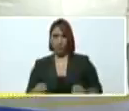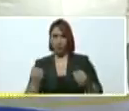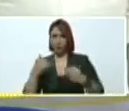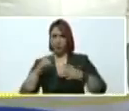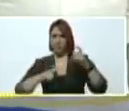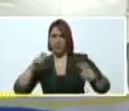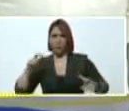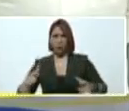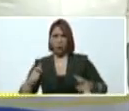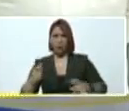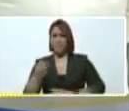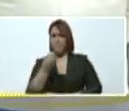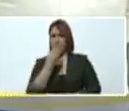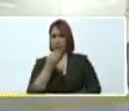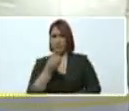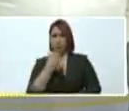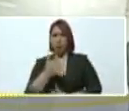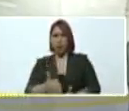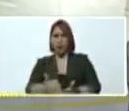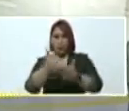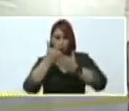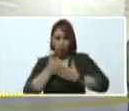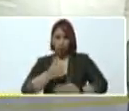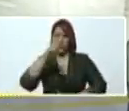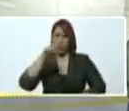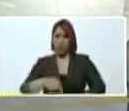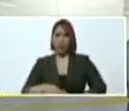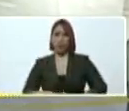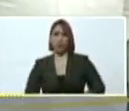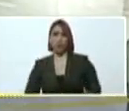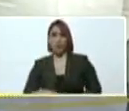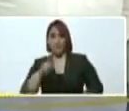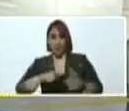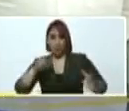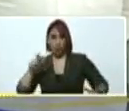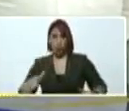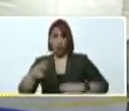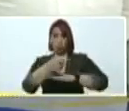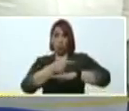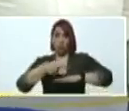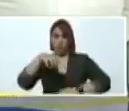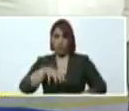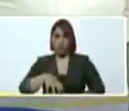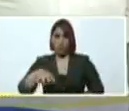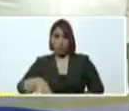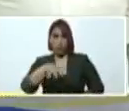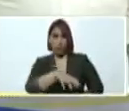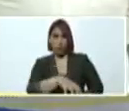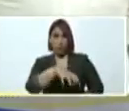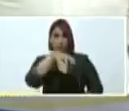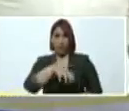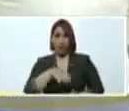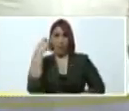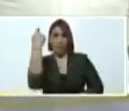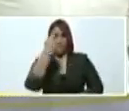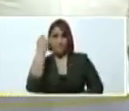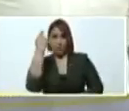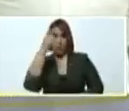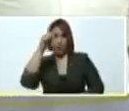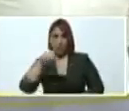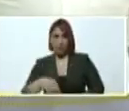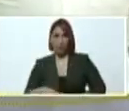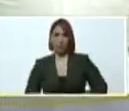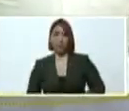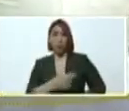Miraflores que también me ha ayudado, gente del gobierno regional del estado Apure, de Insalud Apure y del